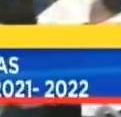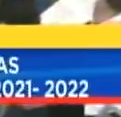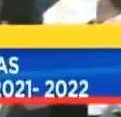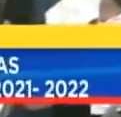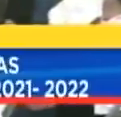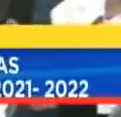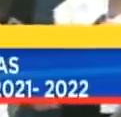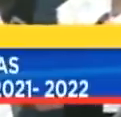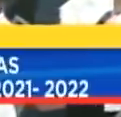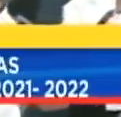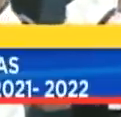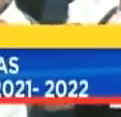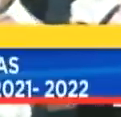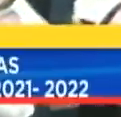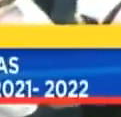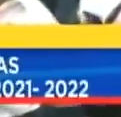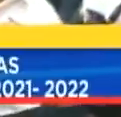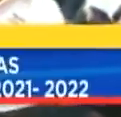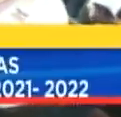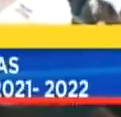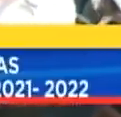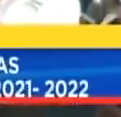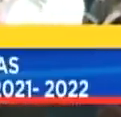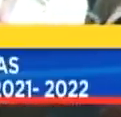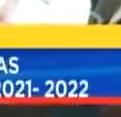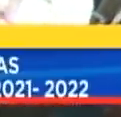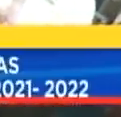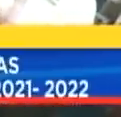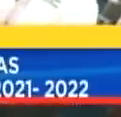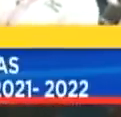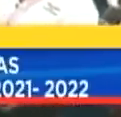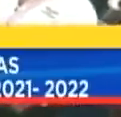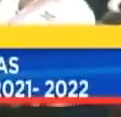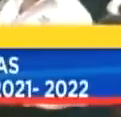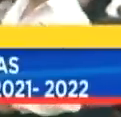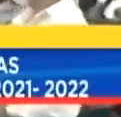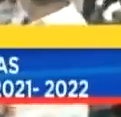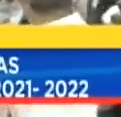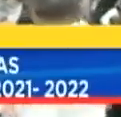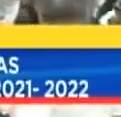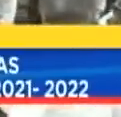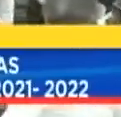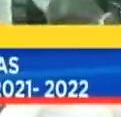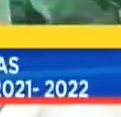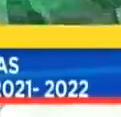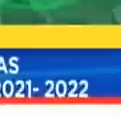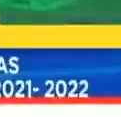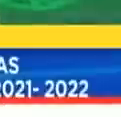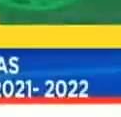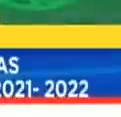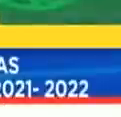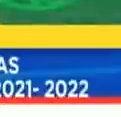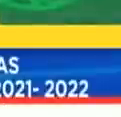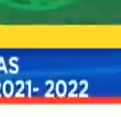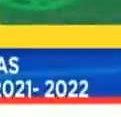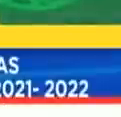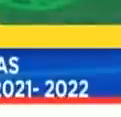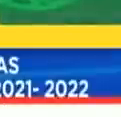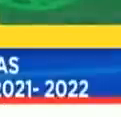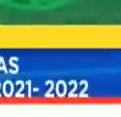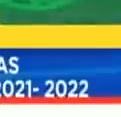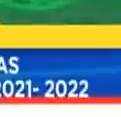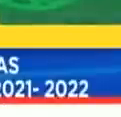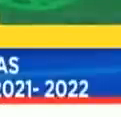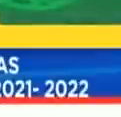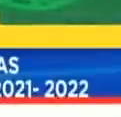Está centrada en la garantía del derecho fundamental a la educación Y con ello son diversos los temas que están en desarrollo Que vivan los estudiantes